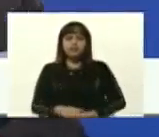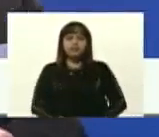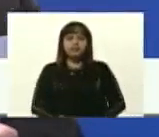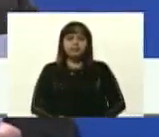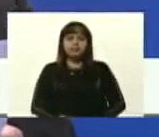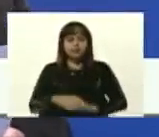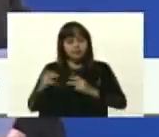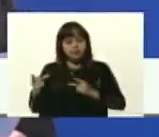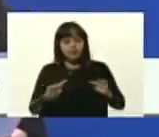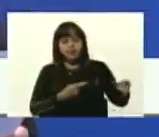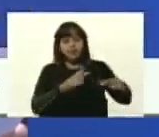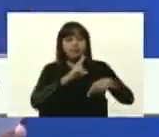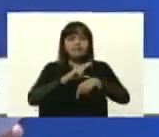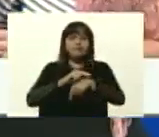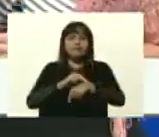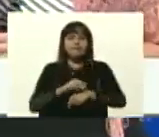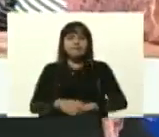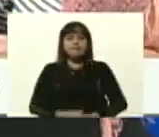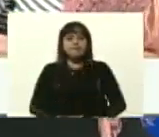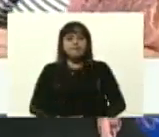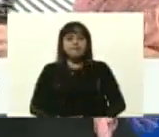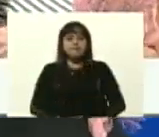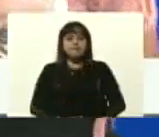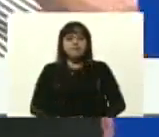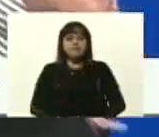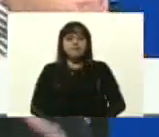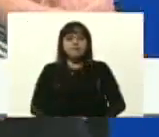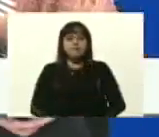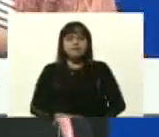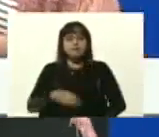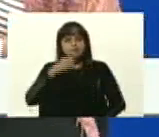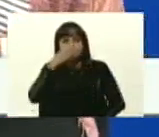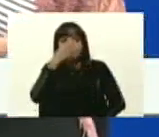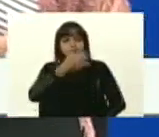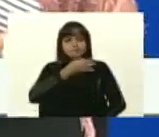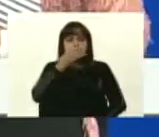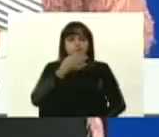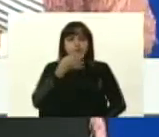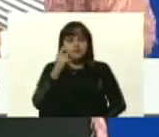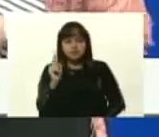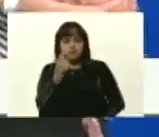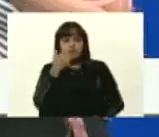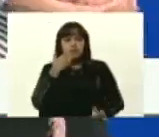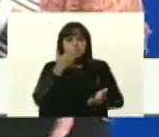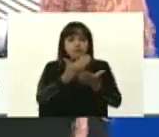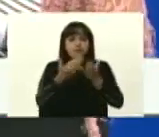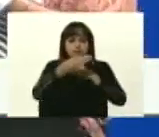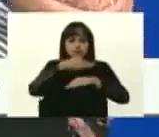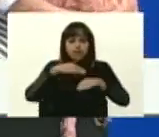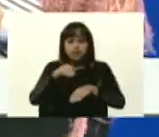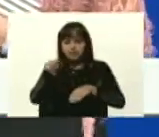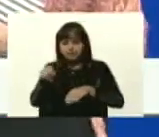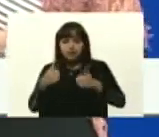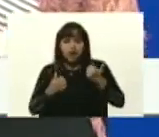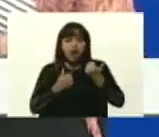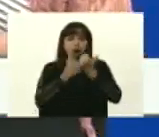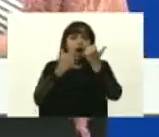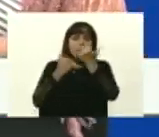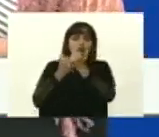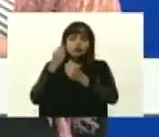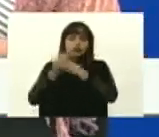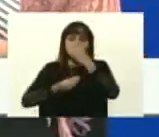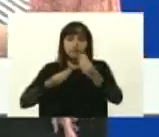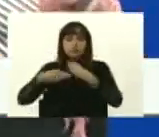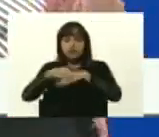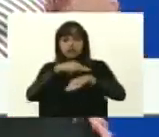Bienvenida, doctora. Buenas tardes. Bueno, ante todo, dale gracias a la ministra Gabriela por el apoyo que hemos tenido del